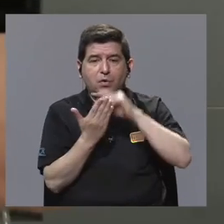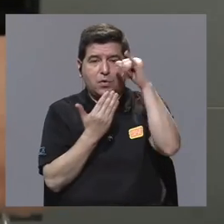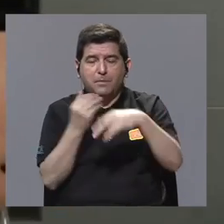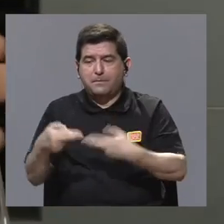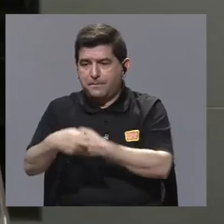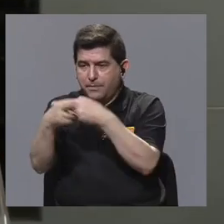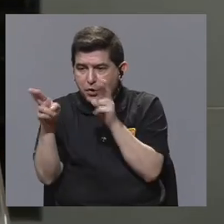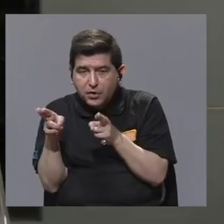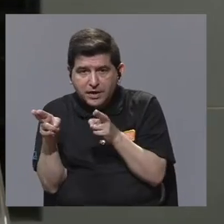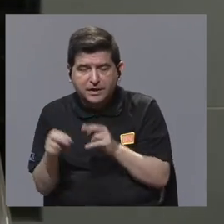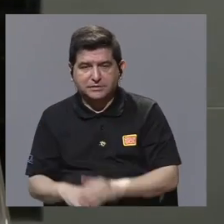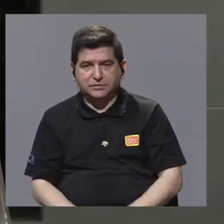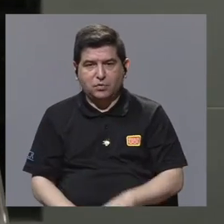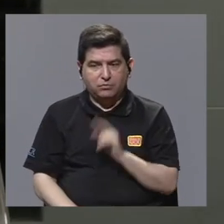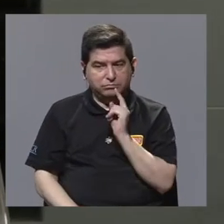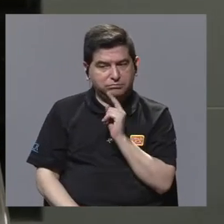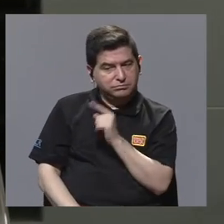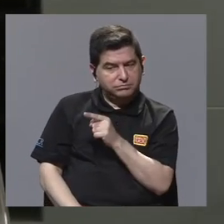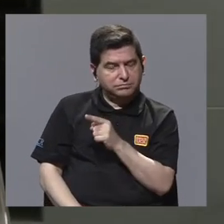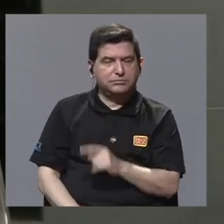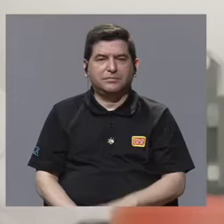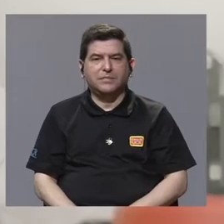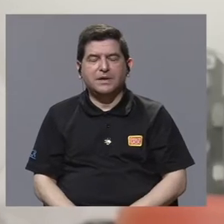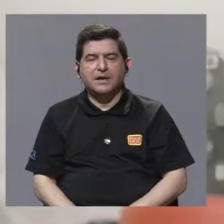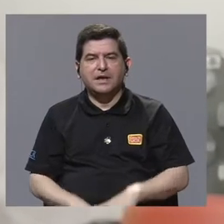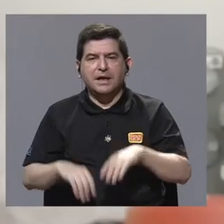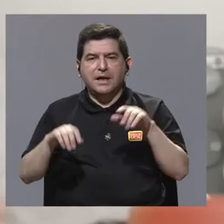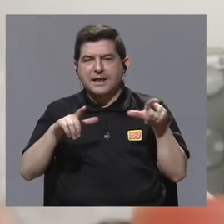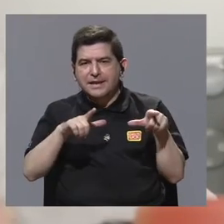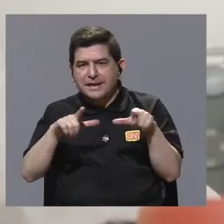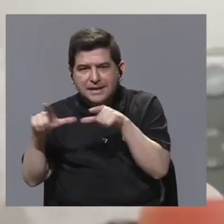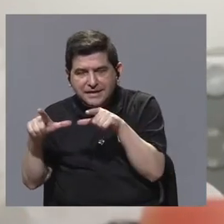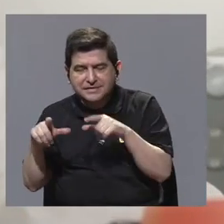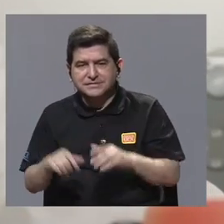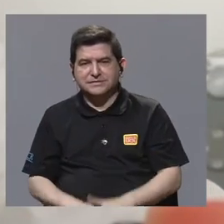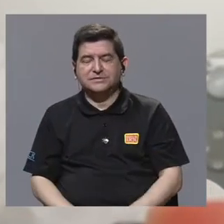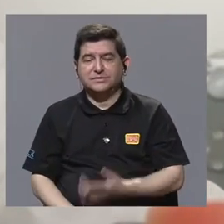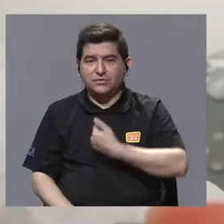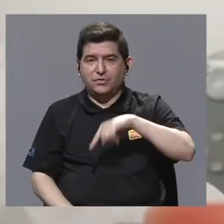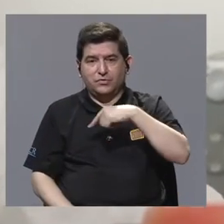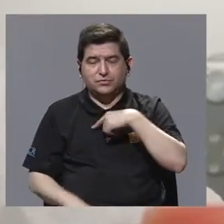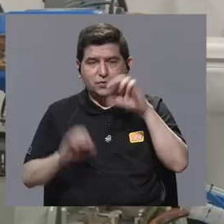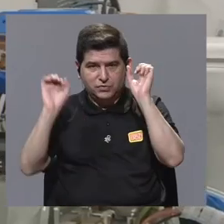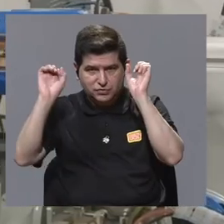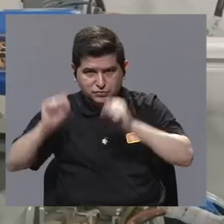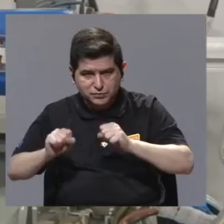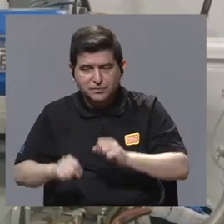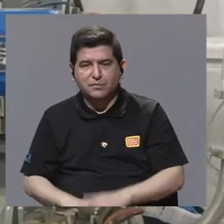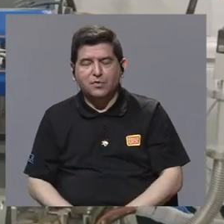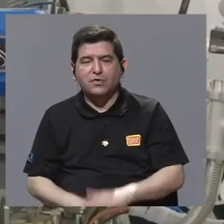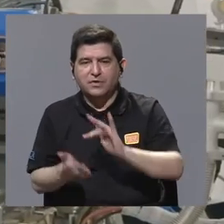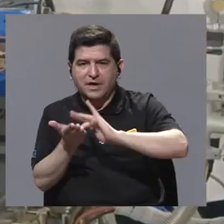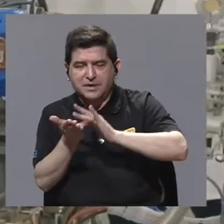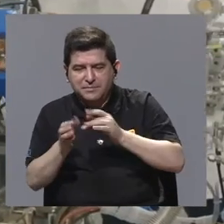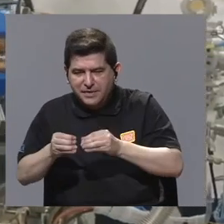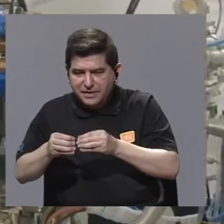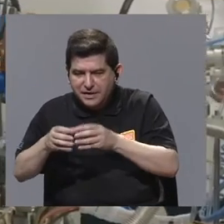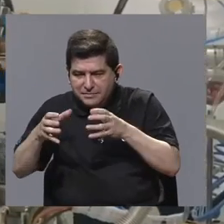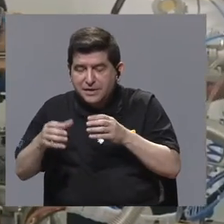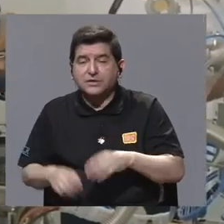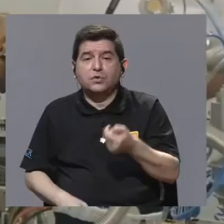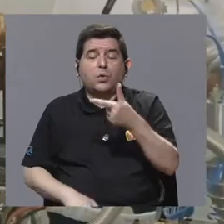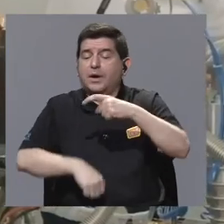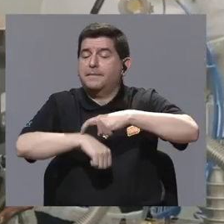regional de crear una disposición, una disponibilidad más bien, disculpen, de radiofármacos en un